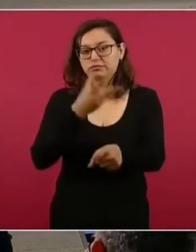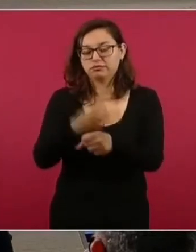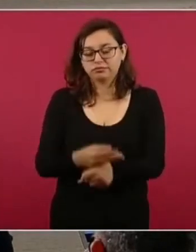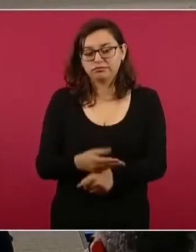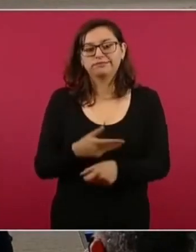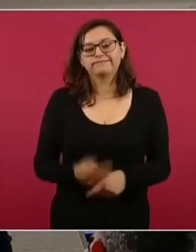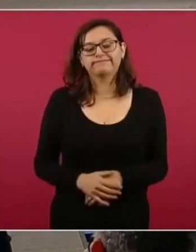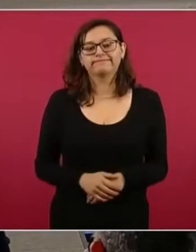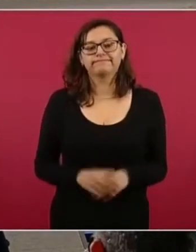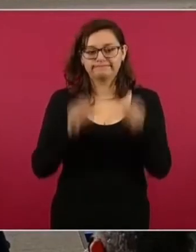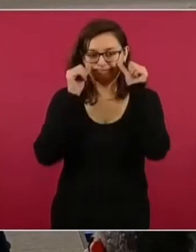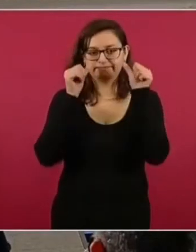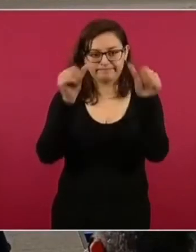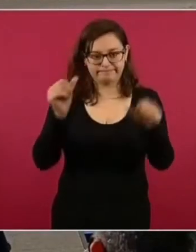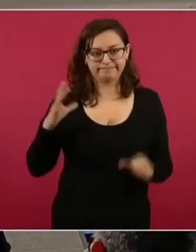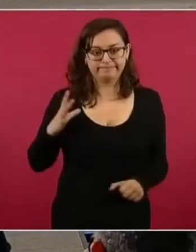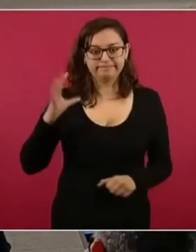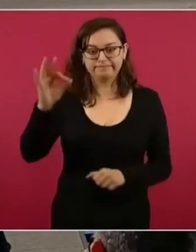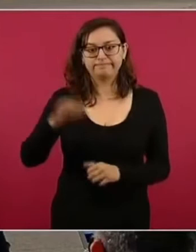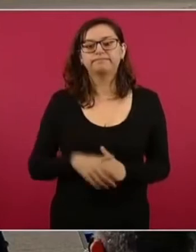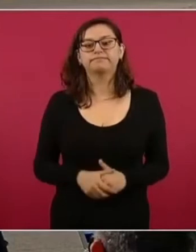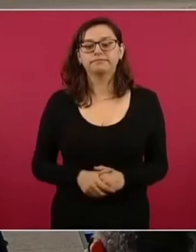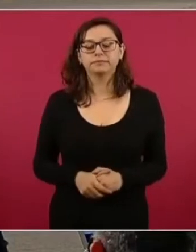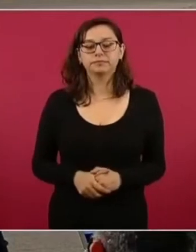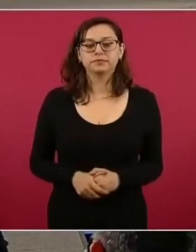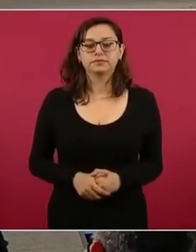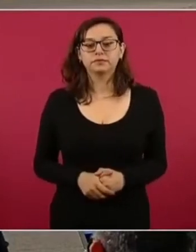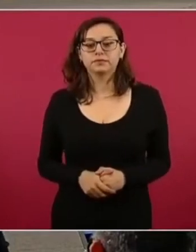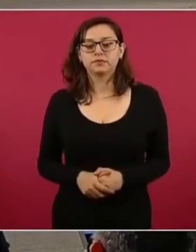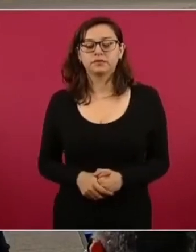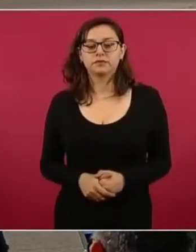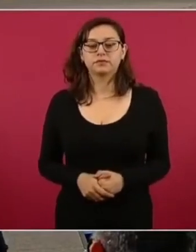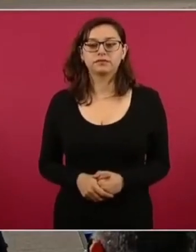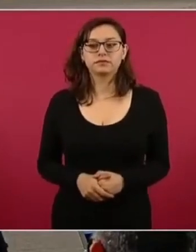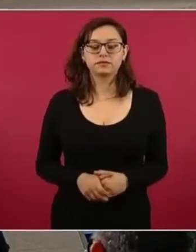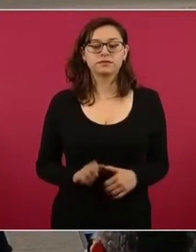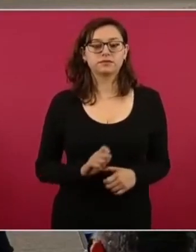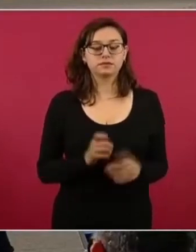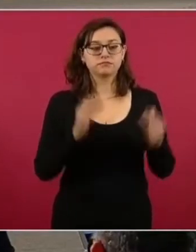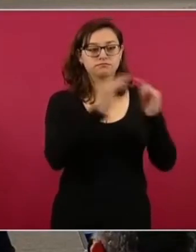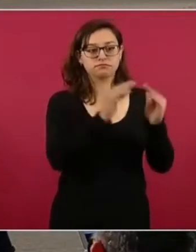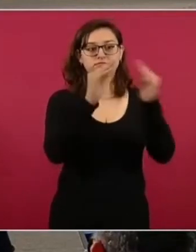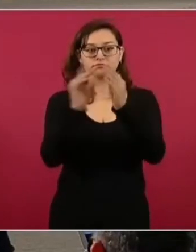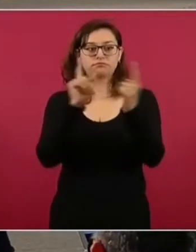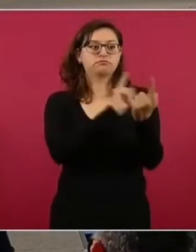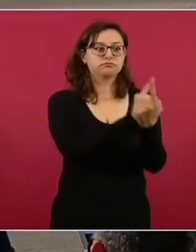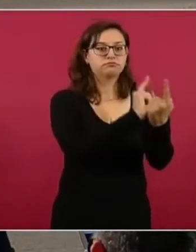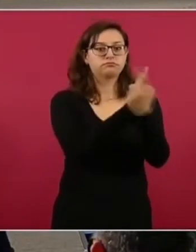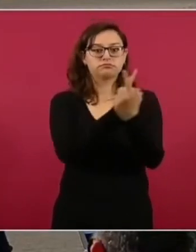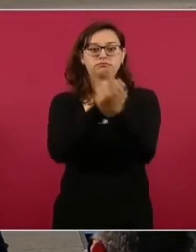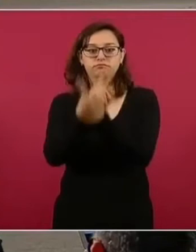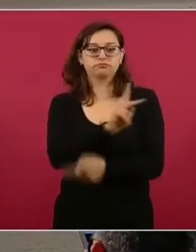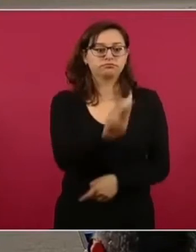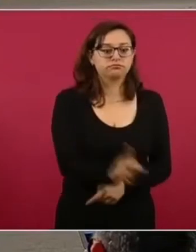Muchas gracias, Laura. Qué bien que van a iniciar ya el censo casa por casa, pueblo